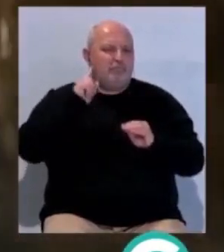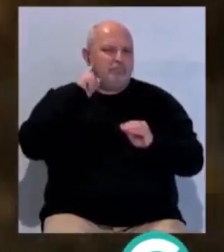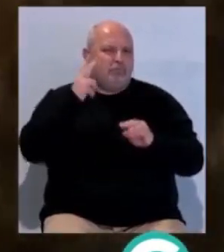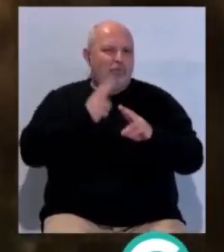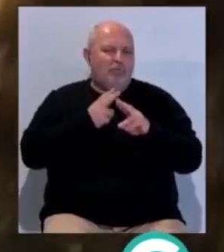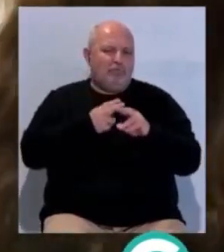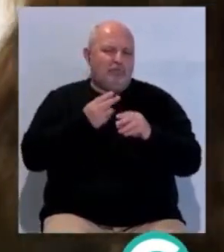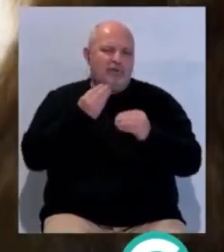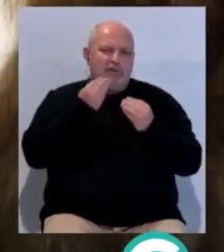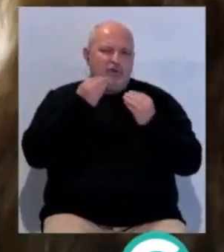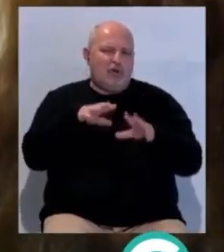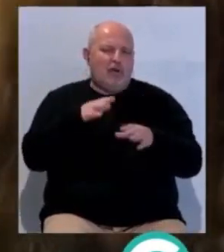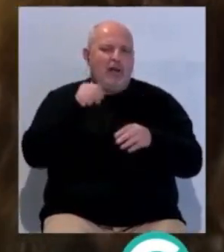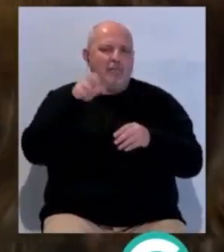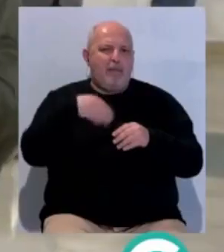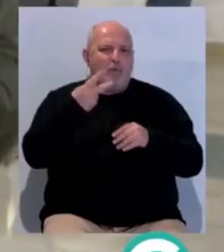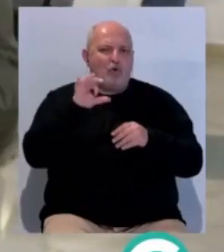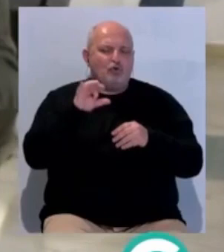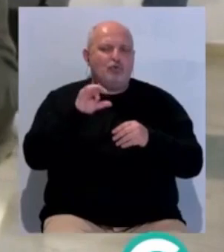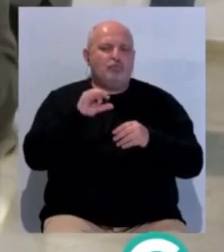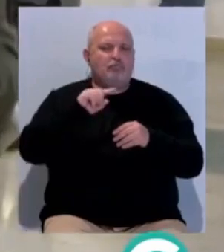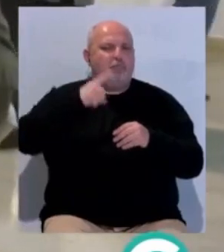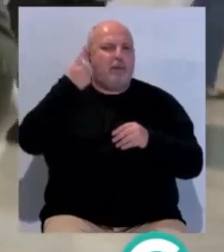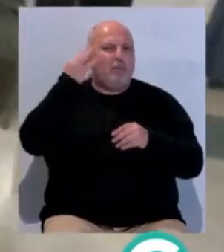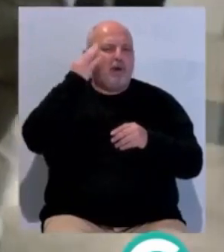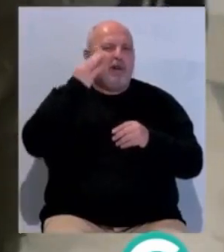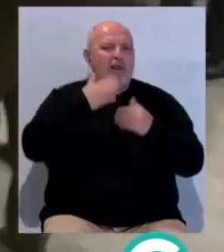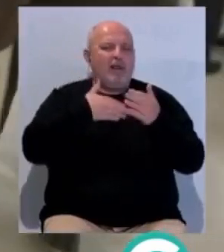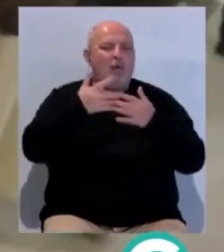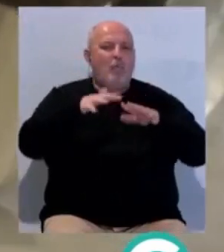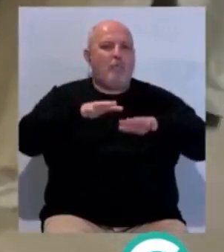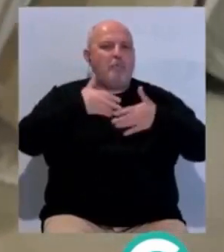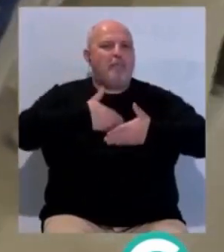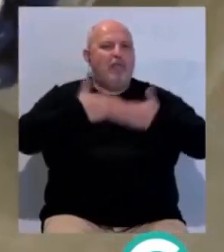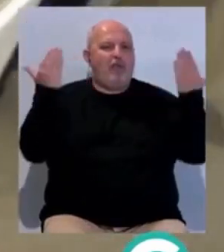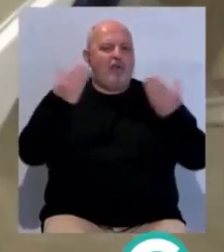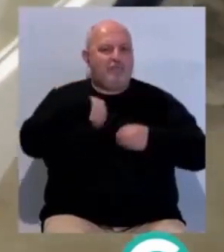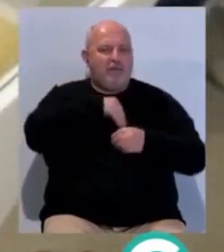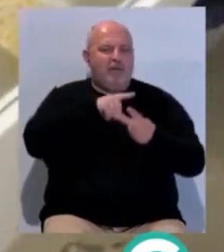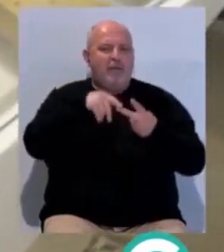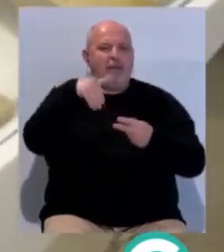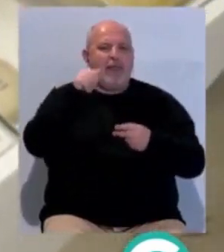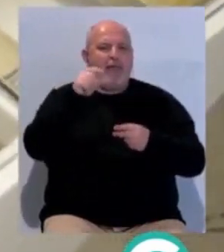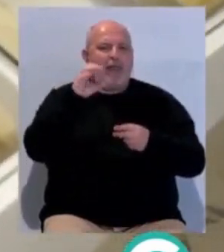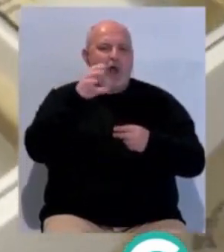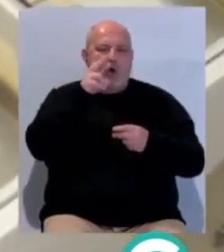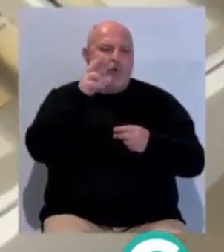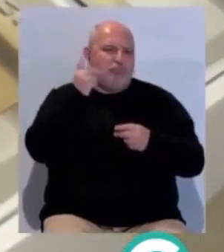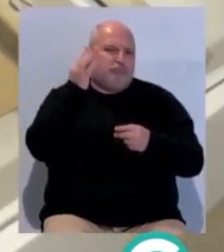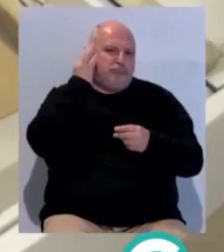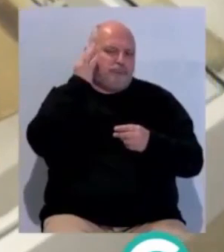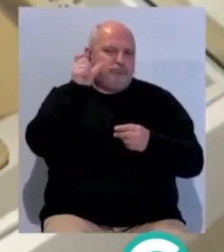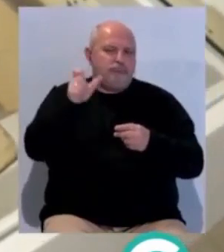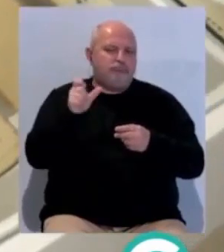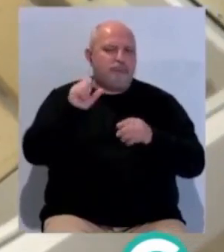nombres de peso de la historia, como Carmen de Burgos, primera mujer redactora de un periódico en España, María de la Ol de Járraga, una de las